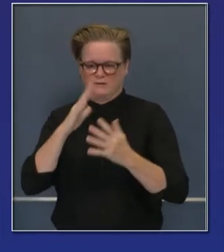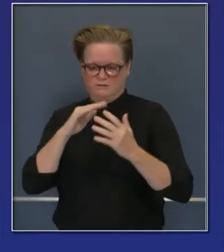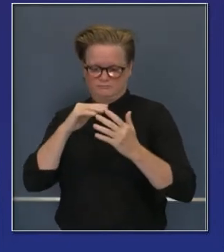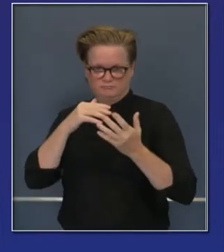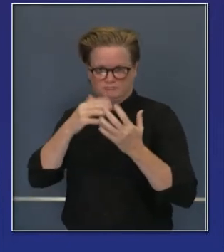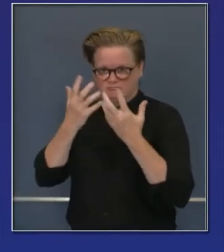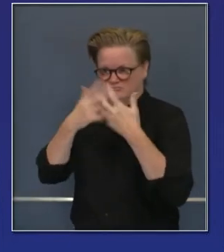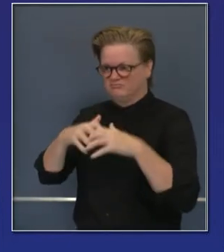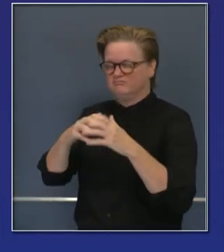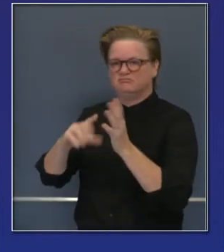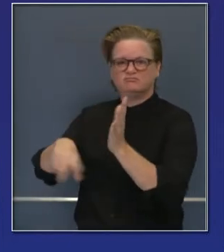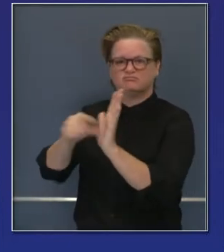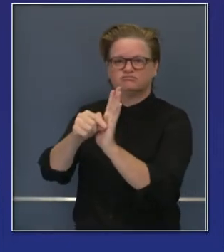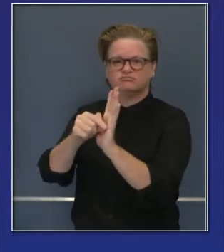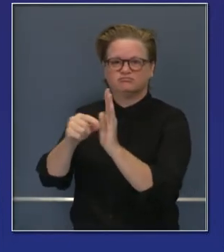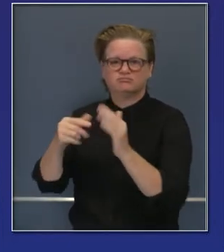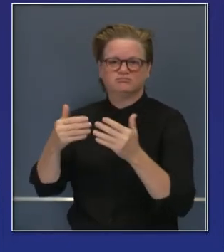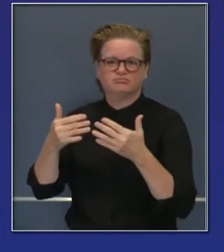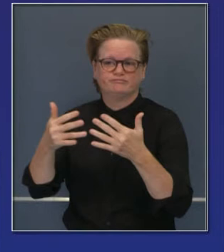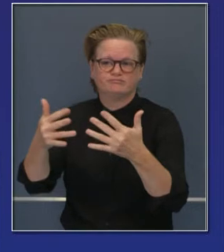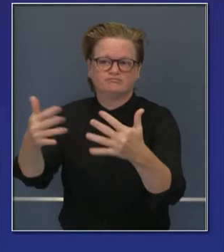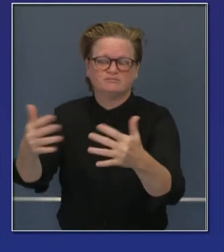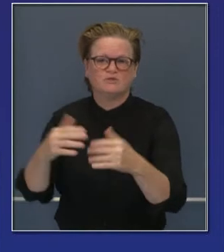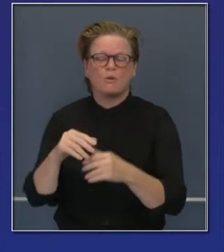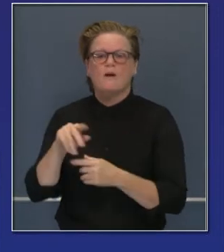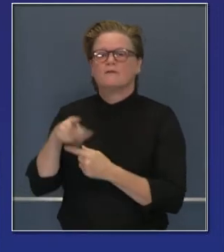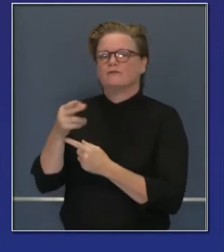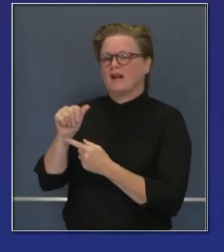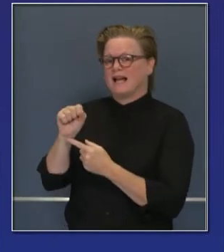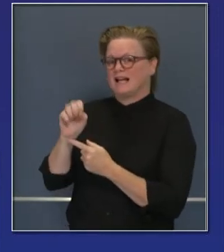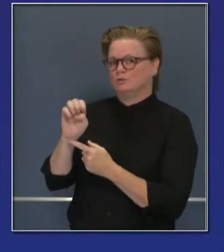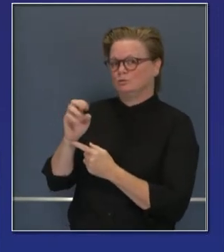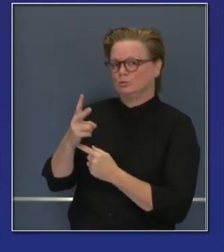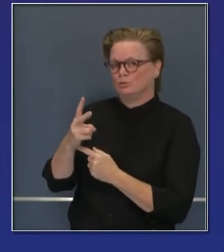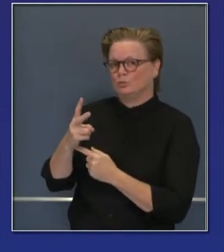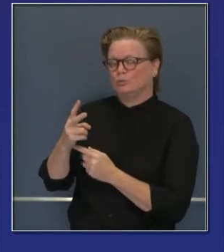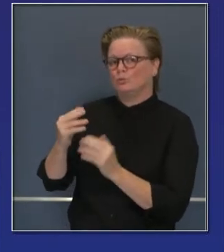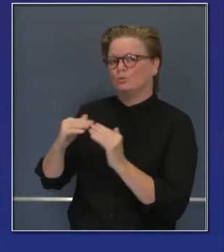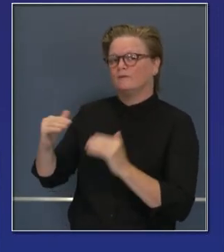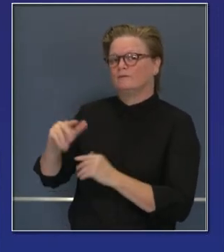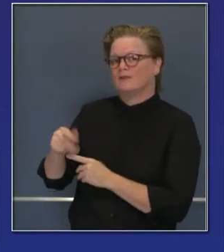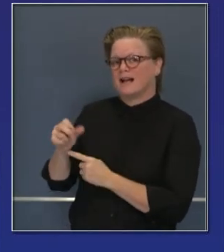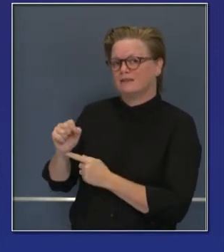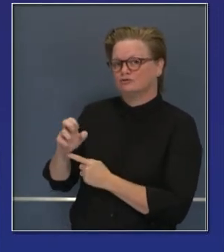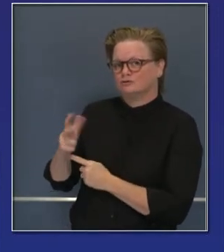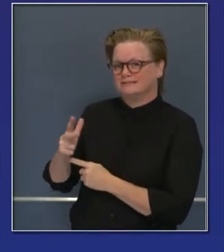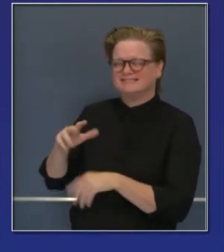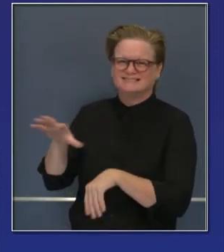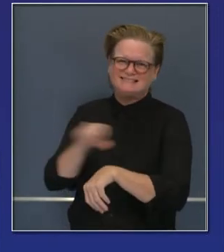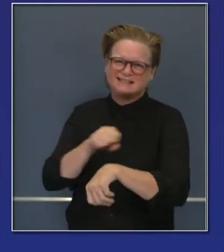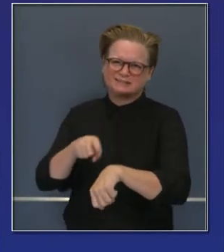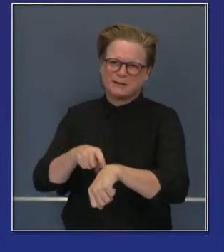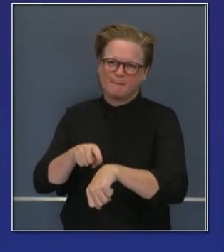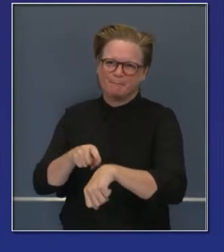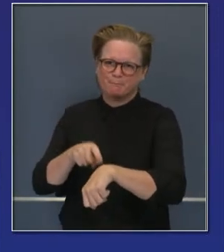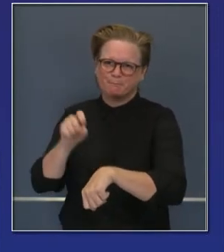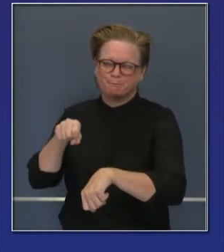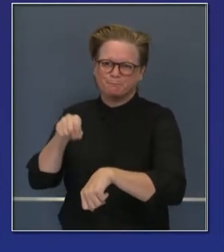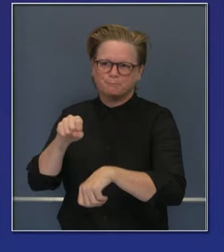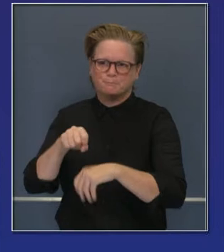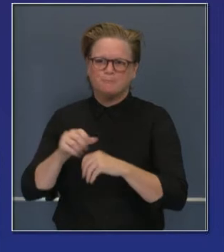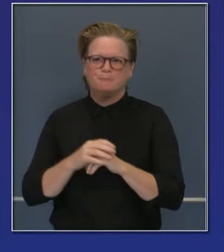esa infraestructura requiere más tiempo, más deliberación. Y también en base